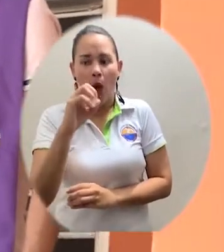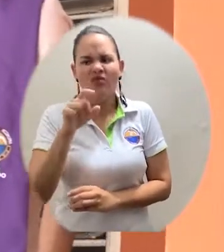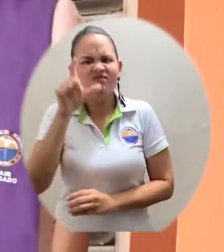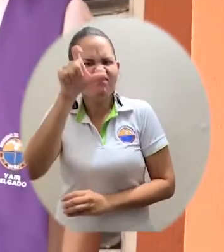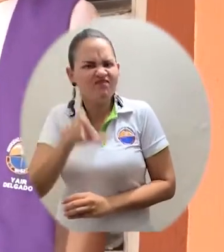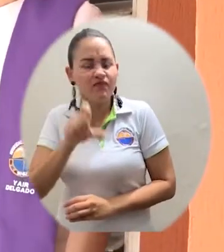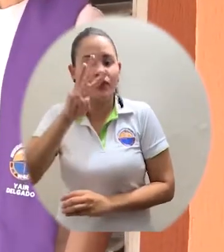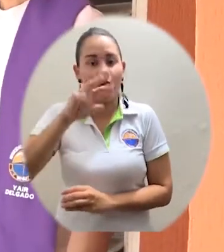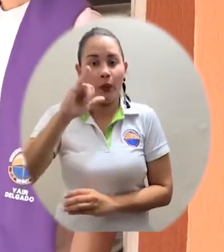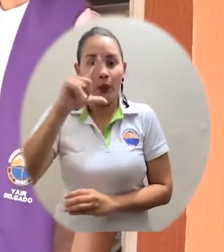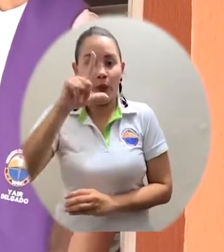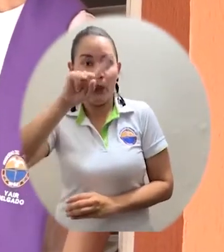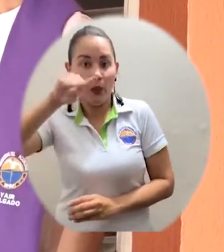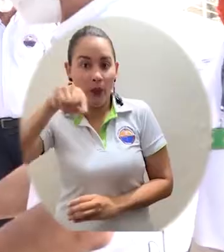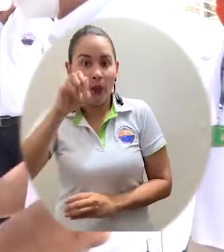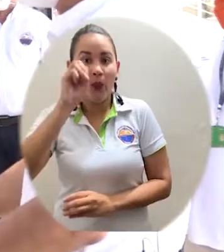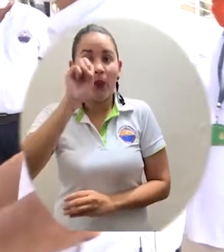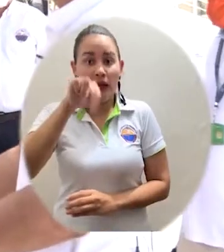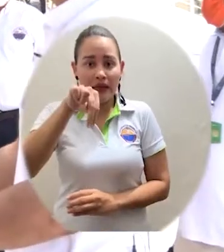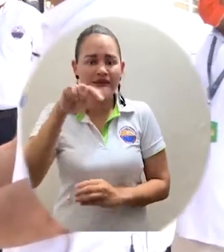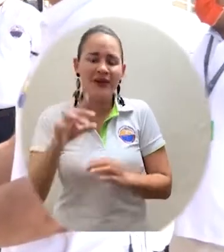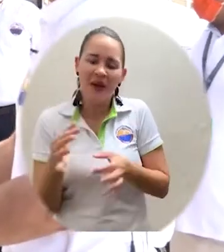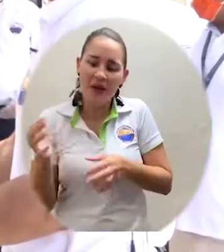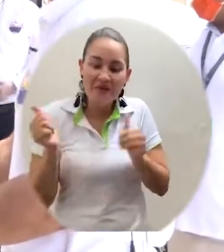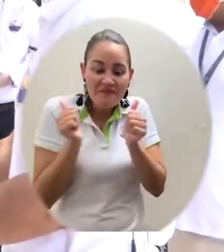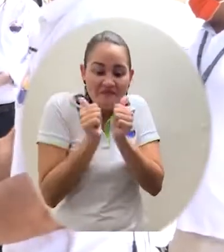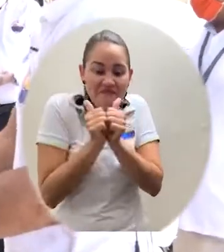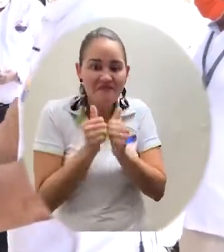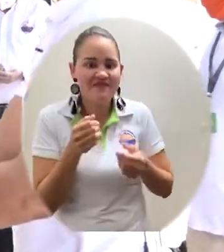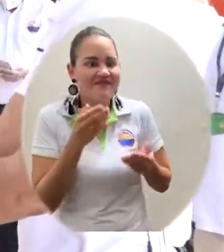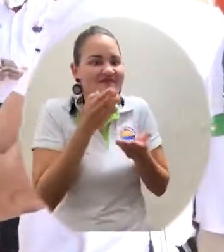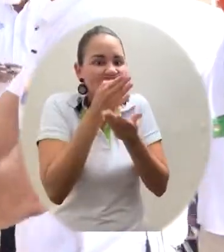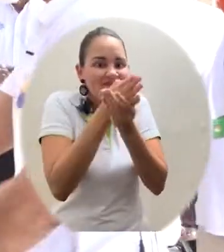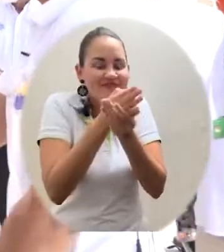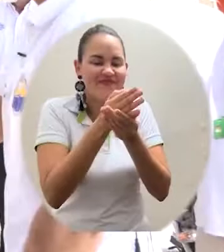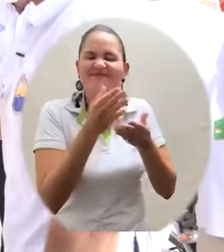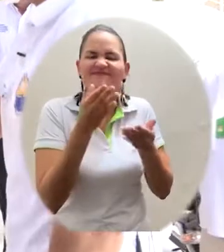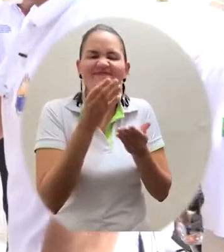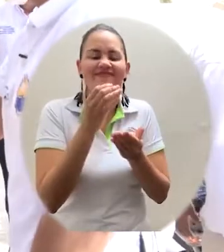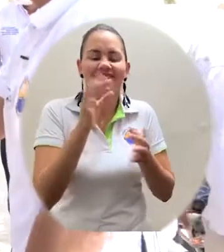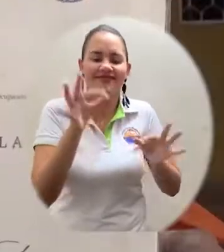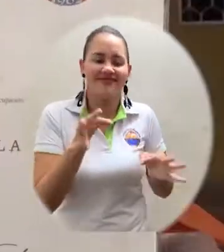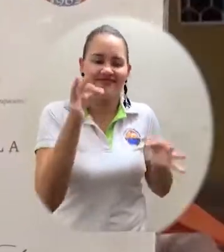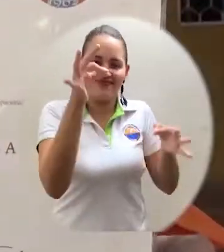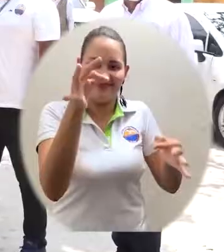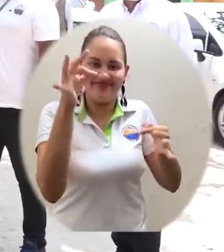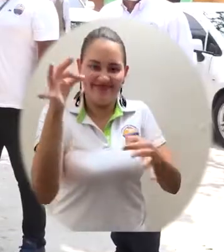graduados de la Universidad del Magdalena. La universidad está aquí, viniendo a traerte tu diploma.